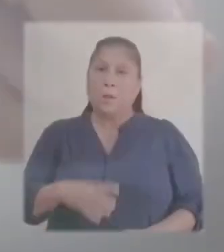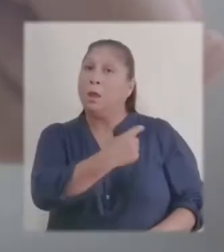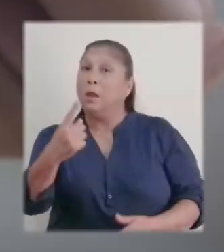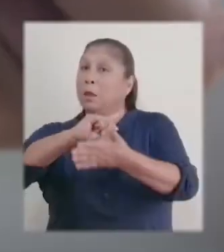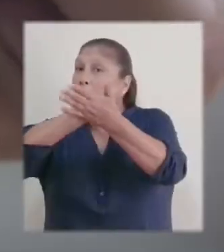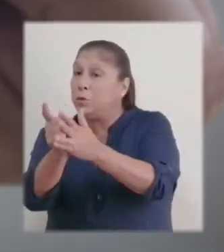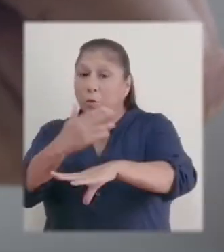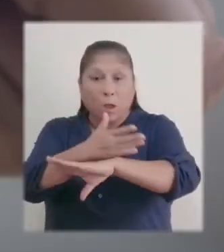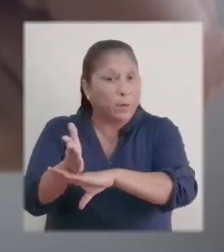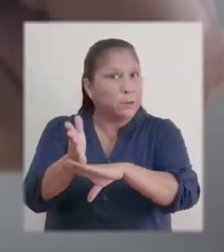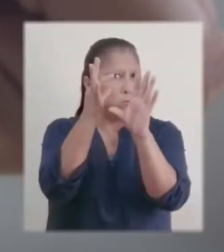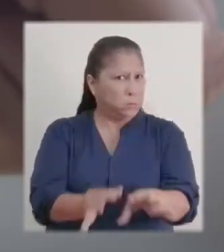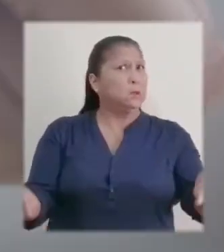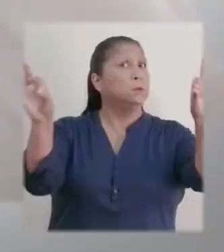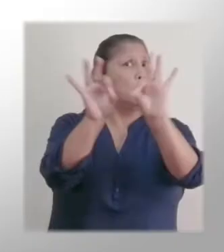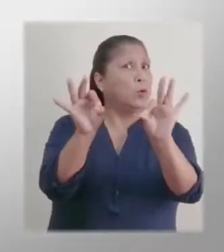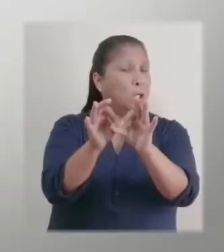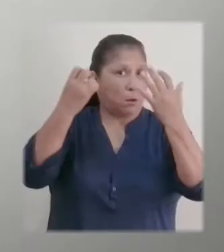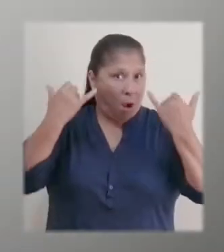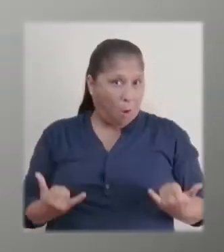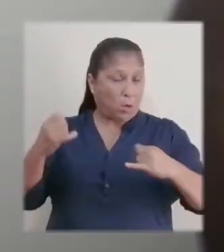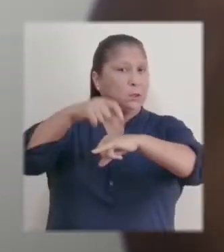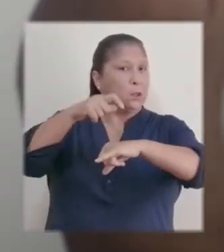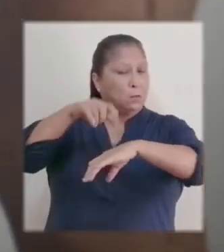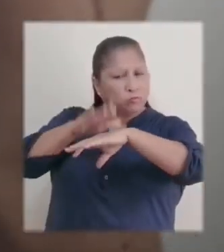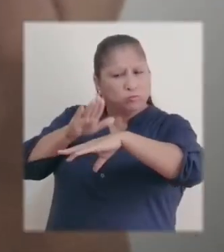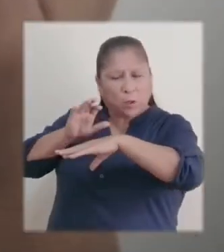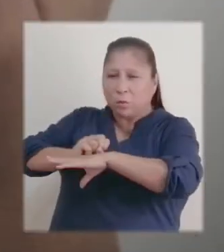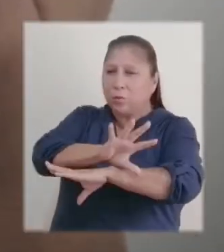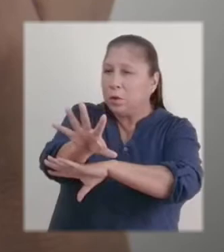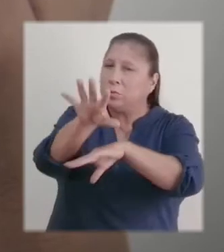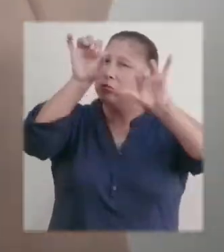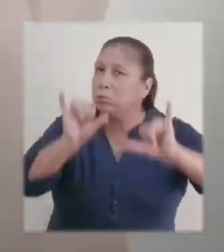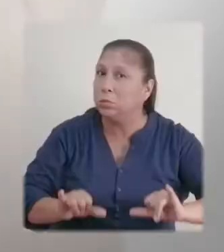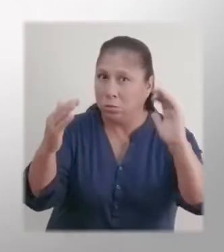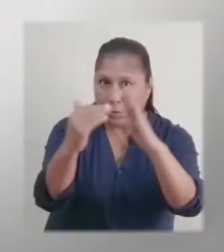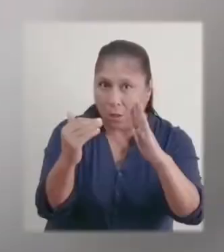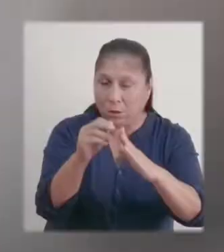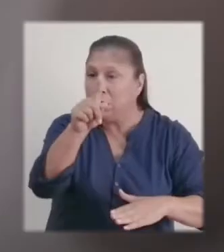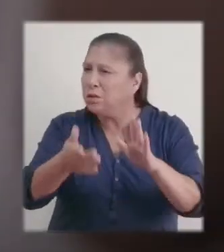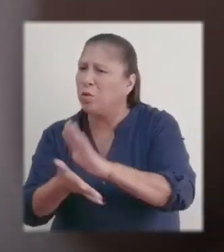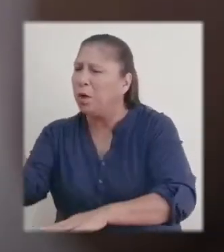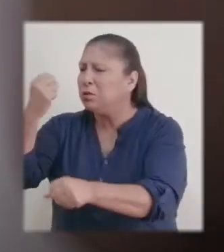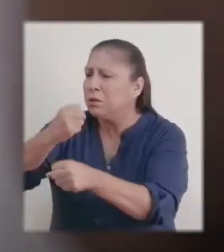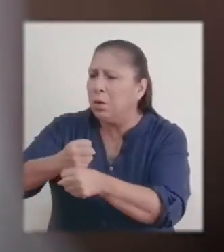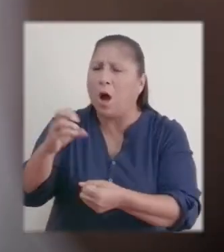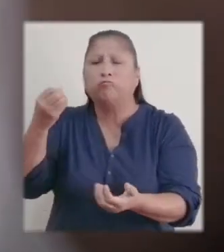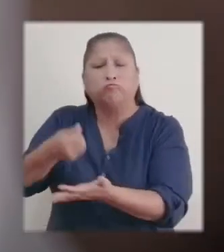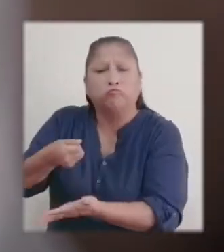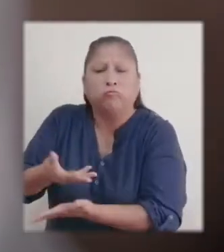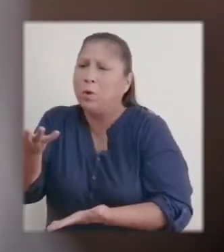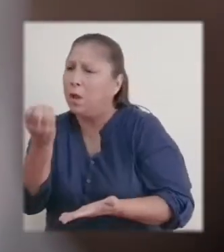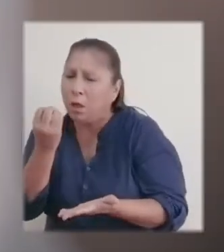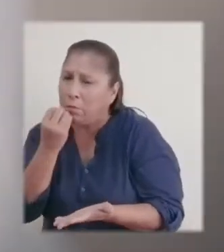Cada minuto que pasa es de suma importancia. Este es el momento de prevenir contagios quedándonos en casa. Si sales a trabajar o comprar productos